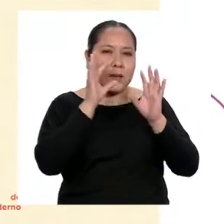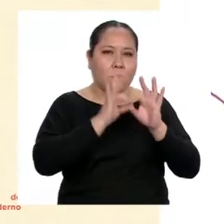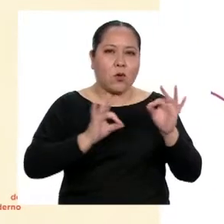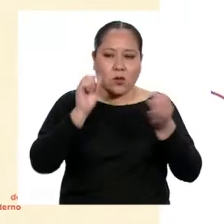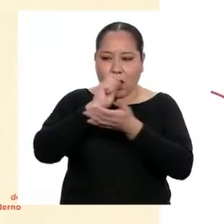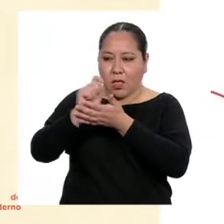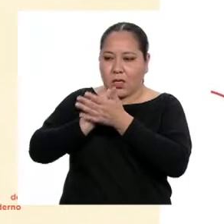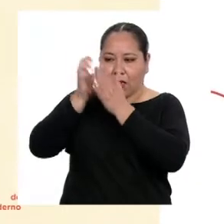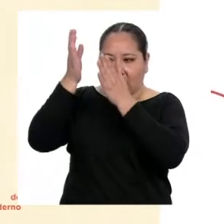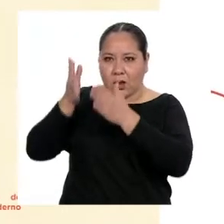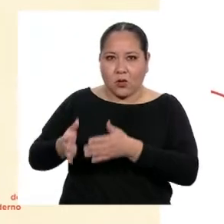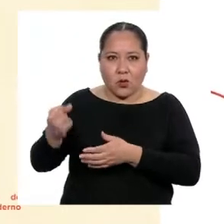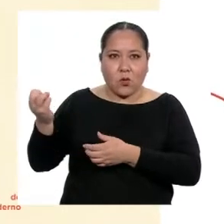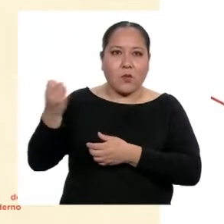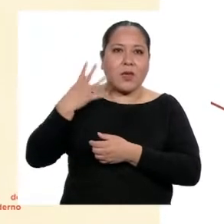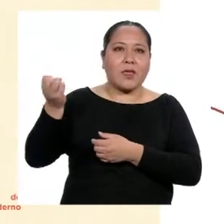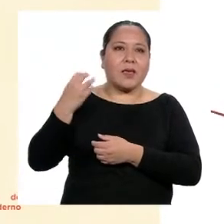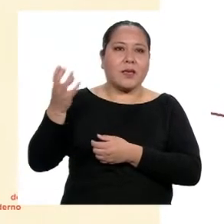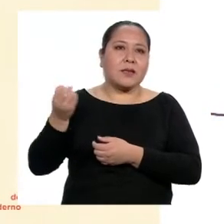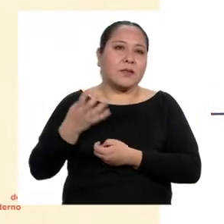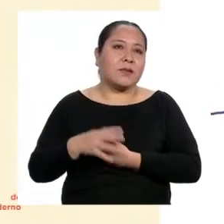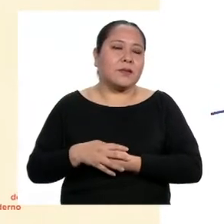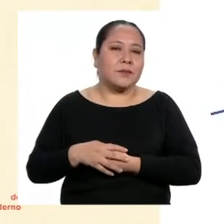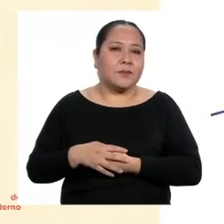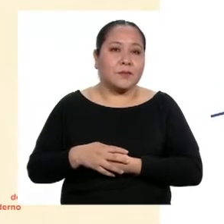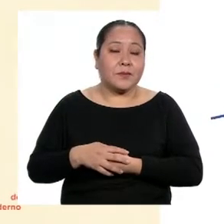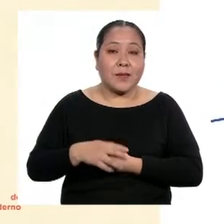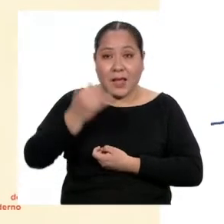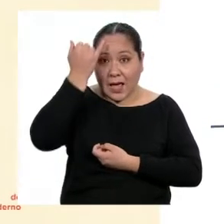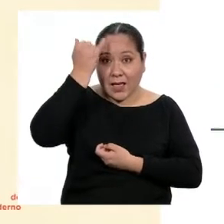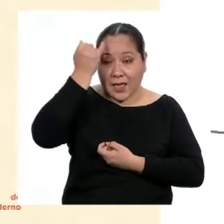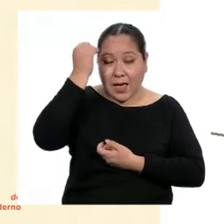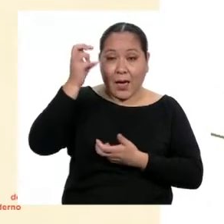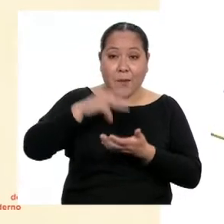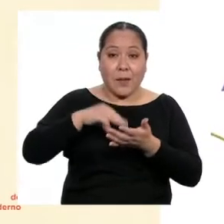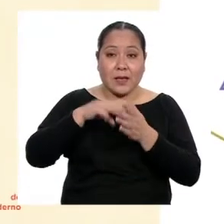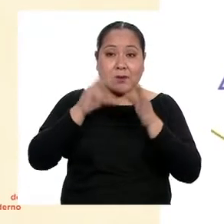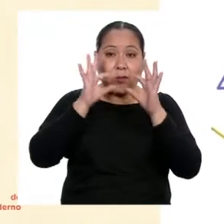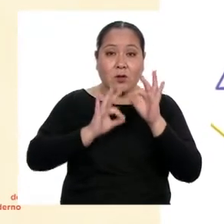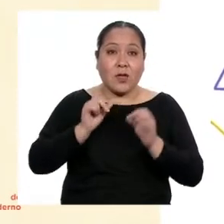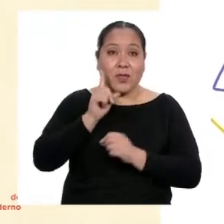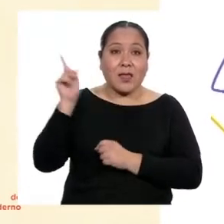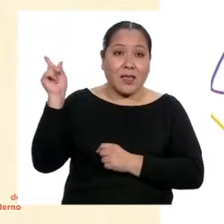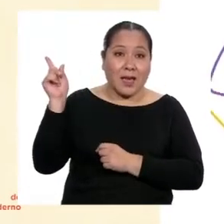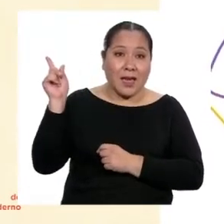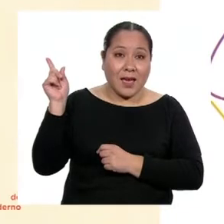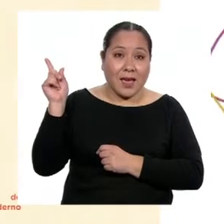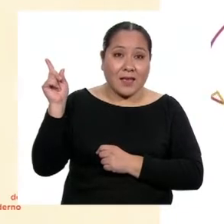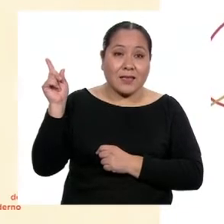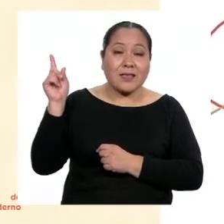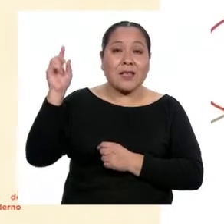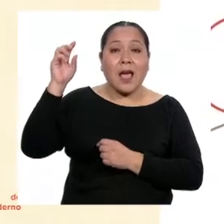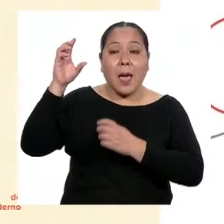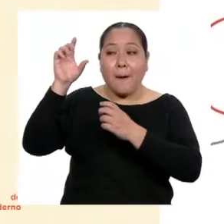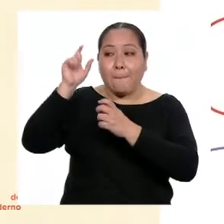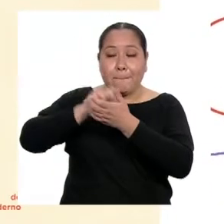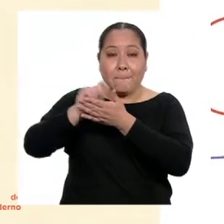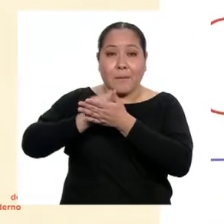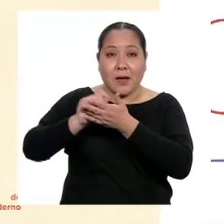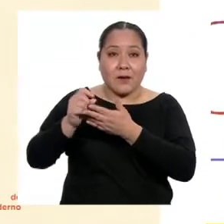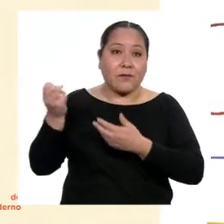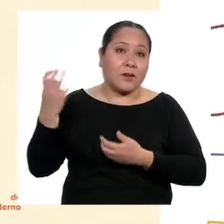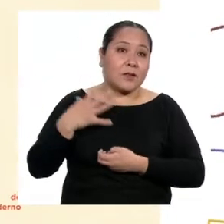diciendo sobre la adolescencia? La idea más importante de este párrafo es... Ajá.